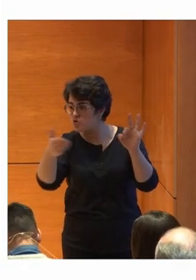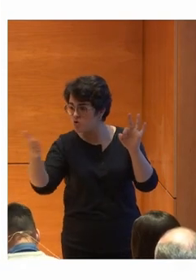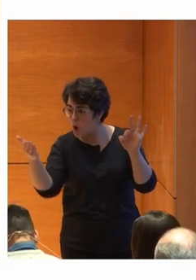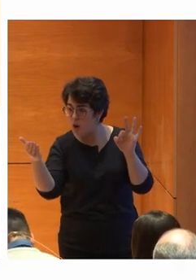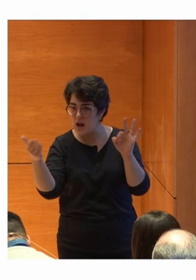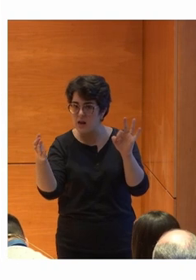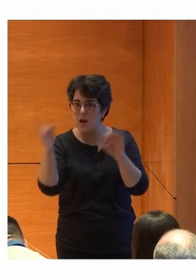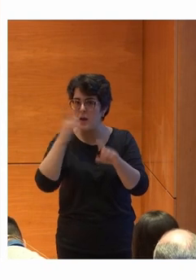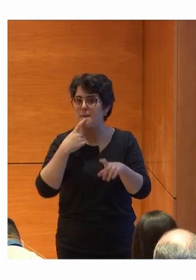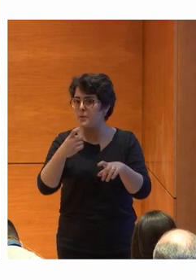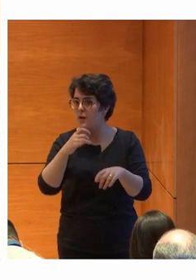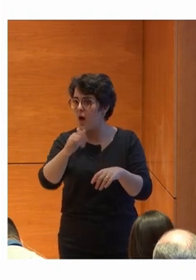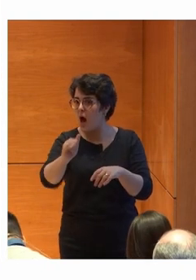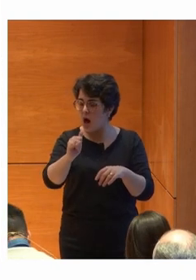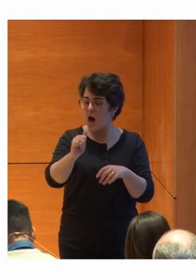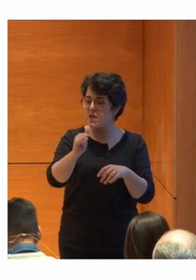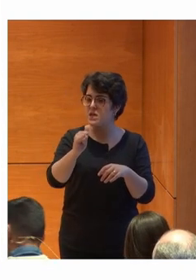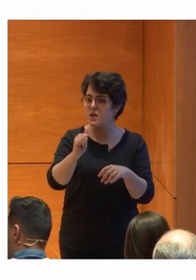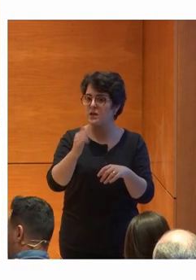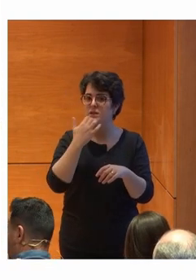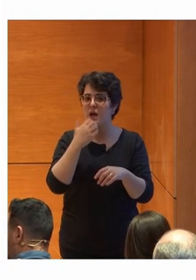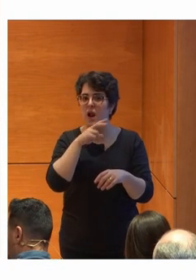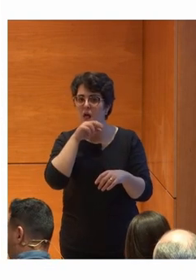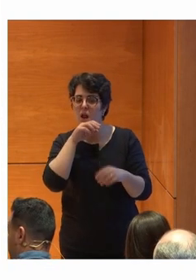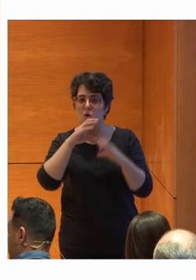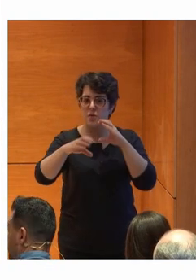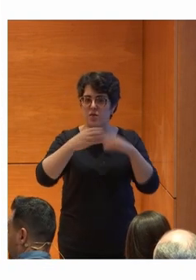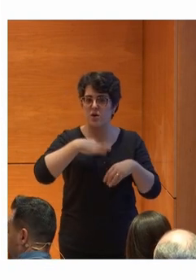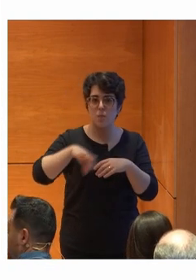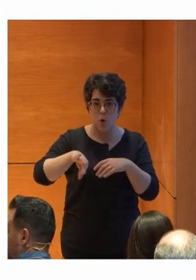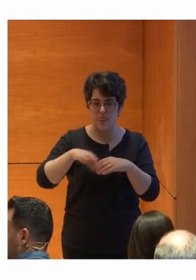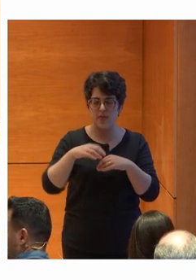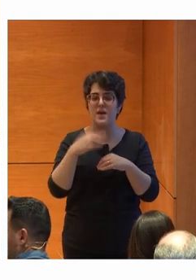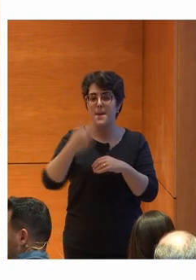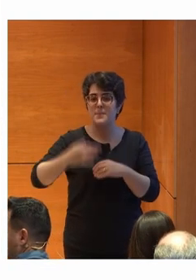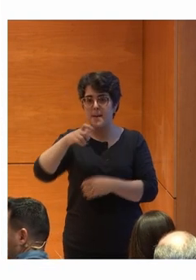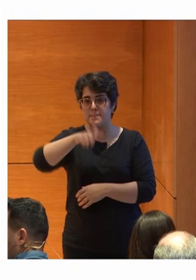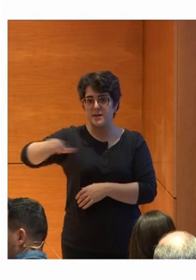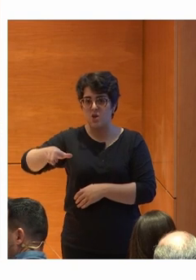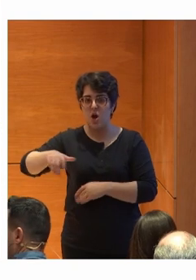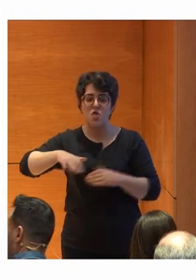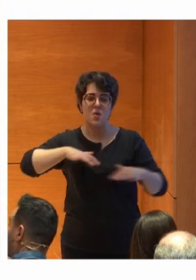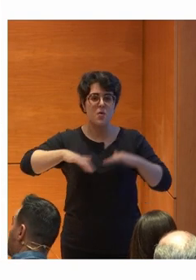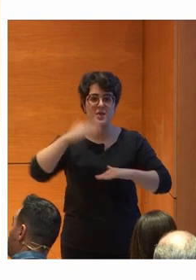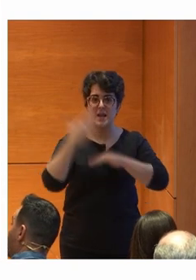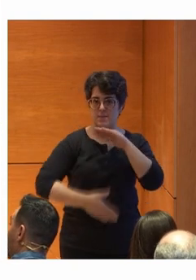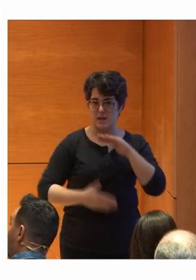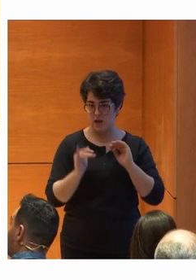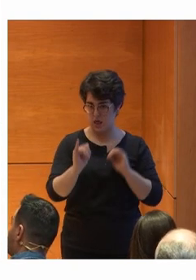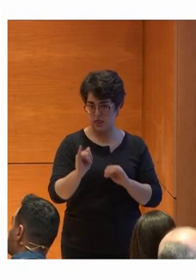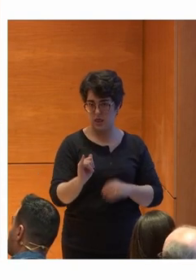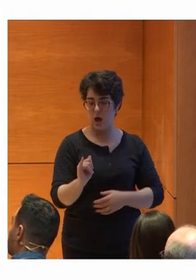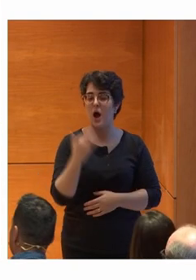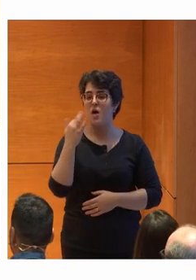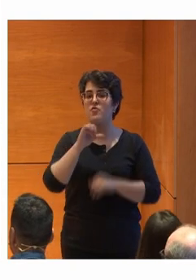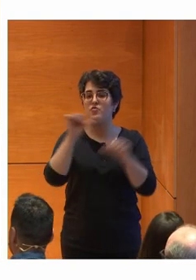cualquier dificultad Con el habla a comunicarse Y a las personas con movilidad limitada A